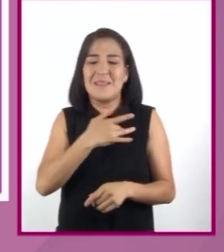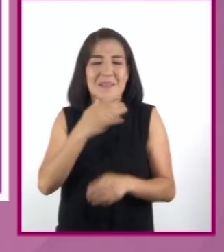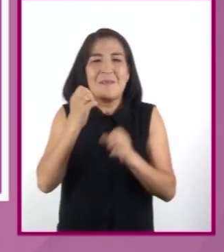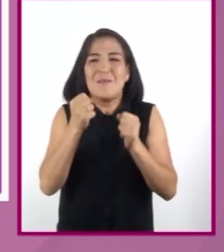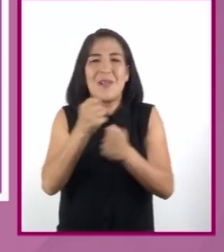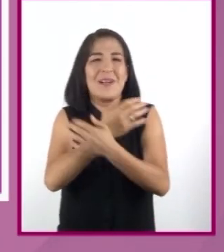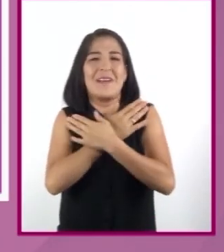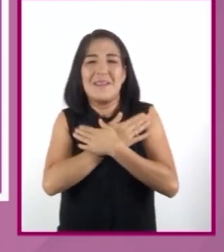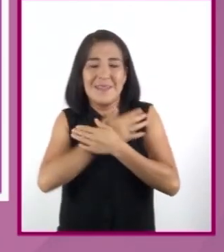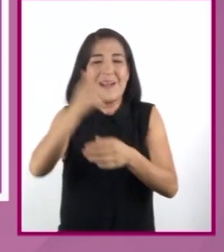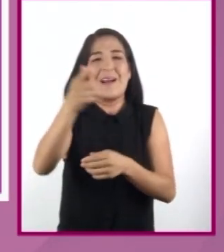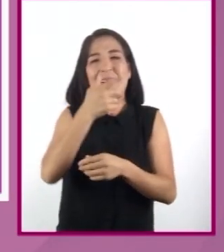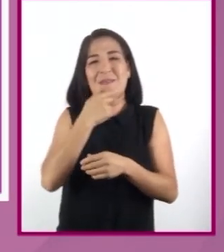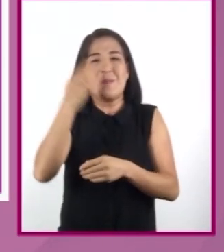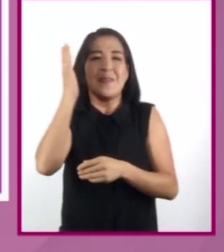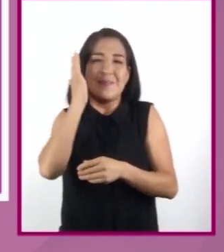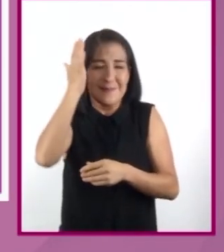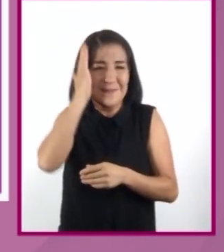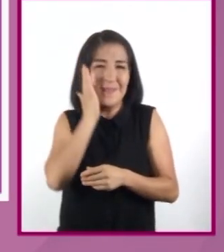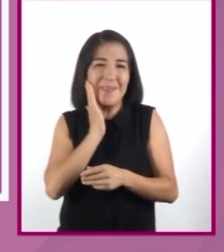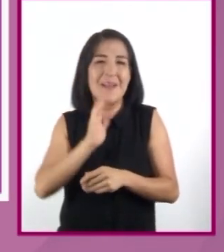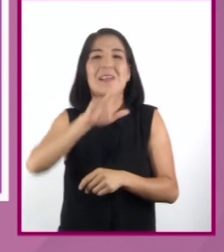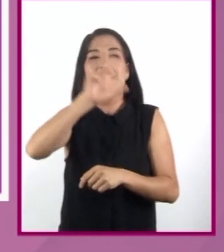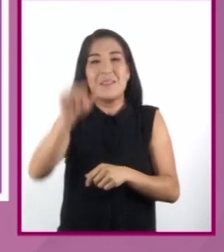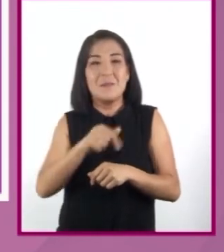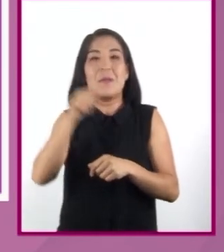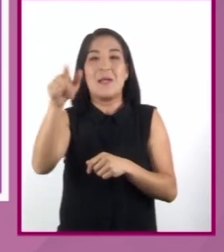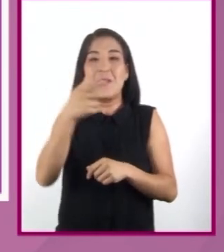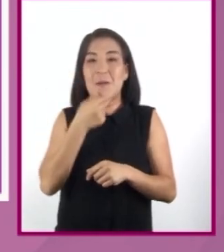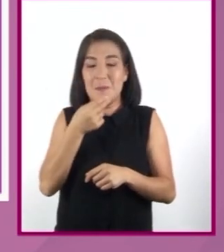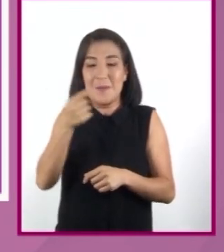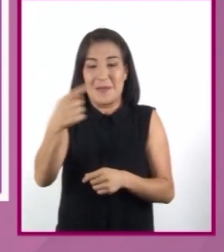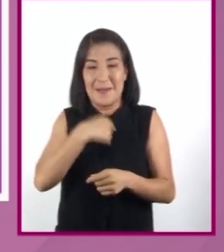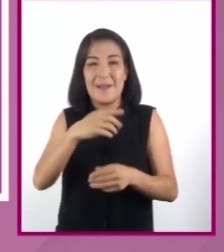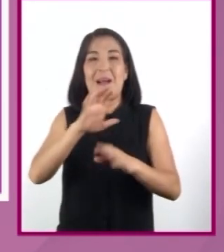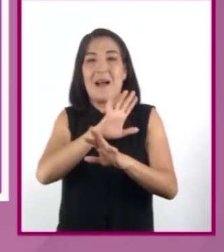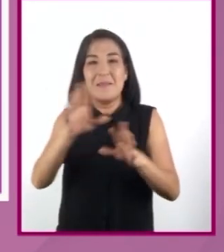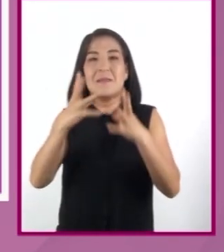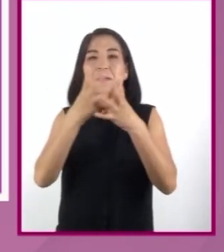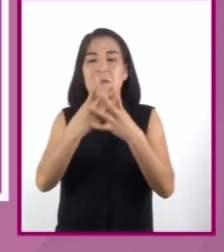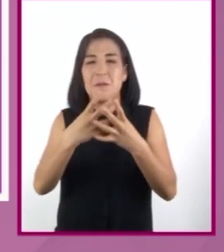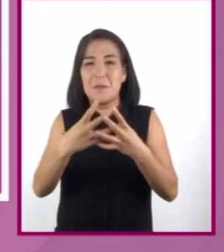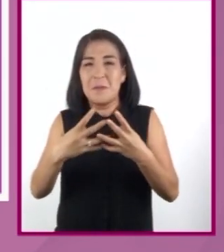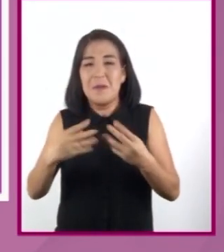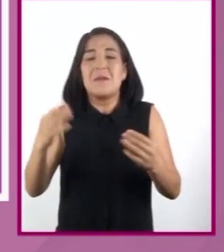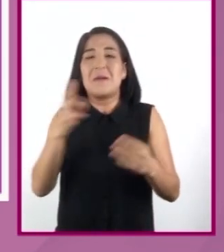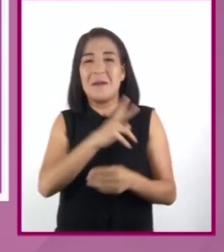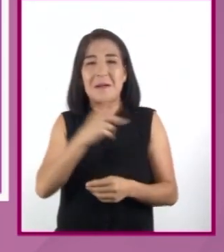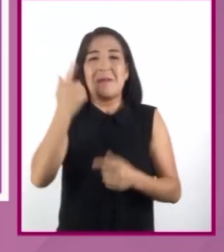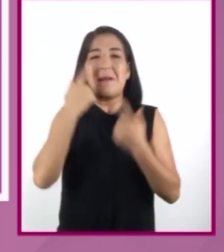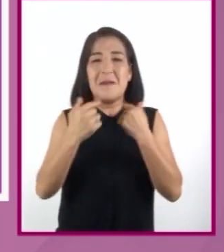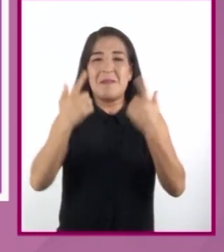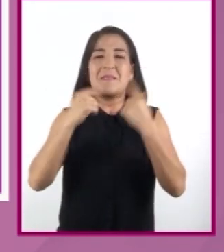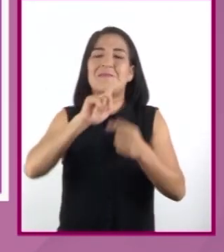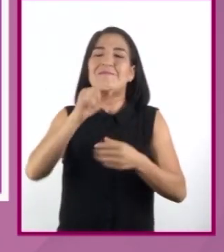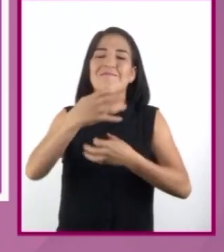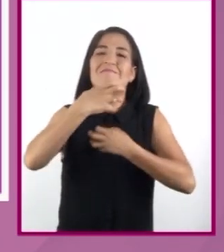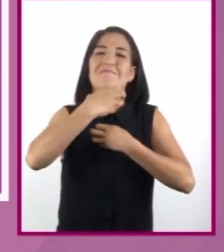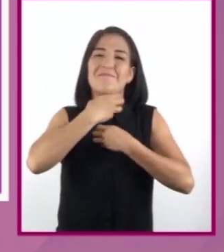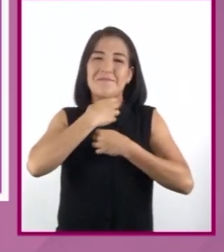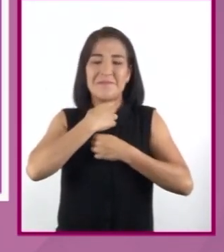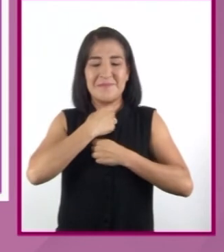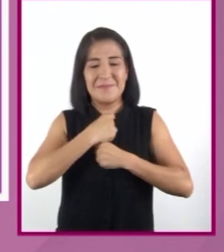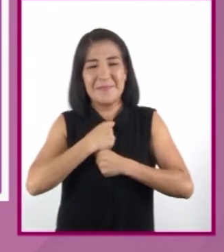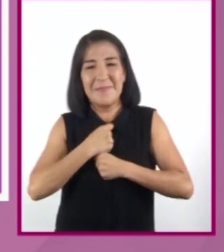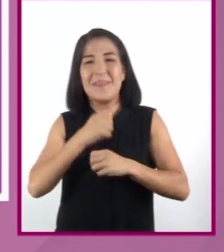tentativa de caricia. Luego, los sollozos fueron retardándose. Y aún quedó largo rato escondida en su cuello, sin